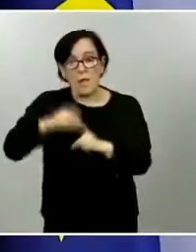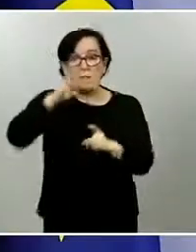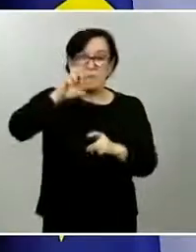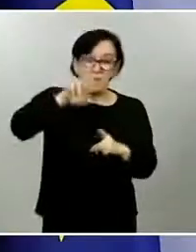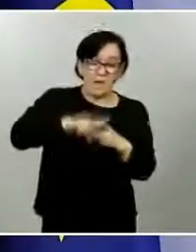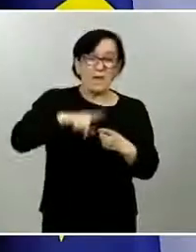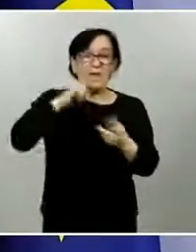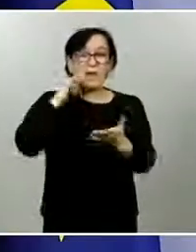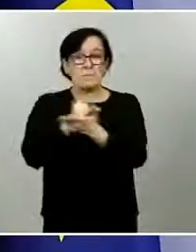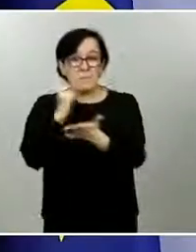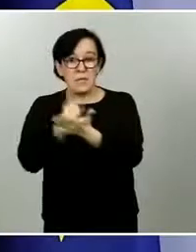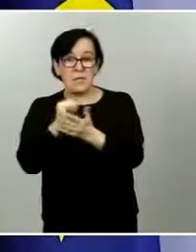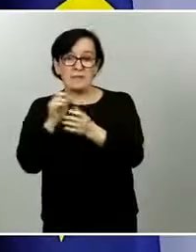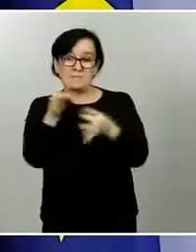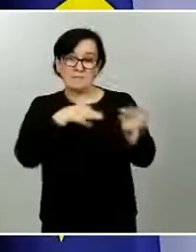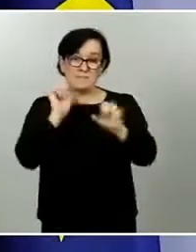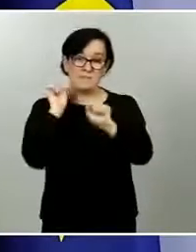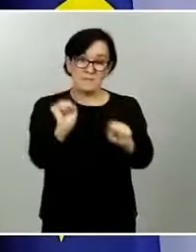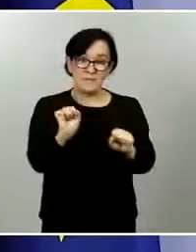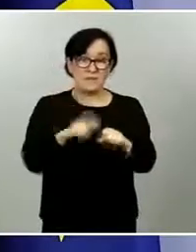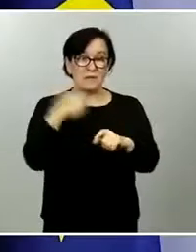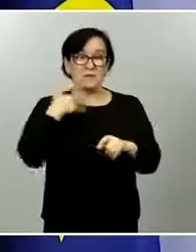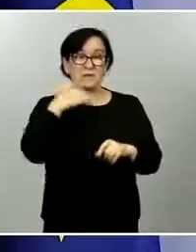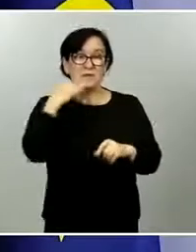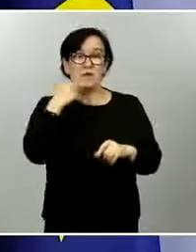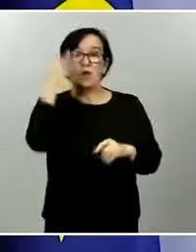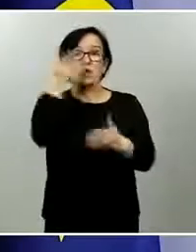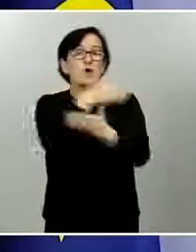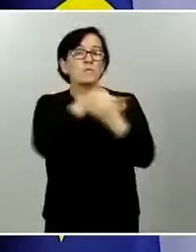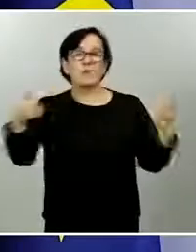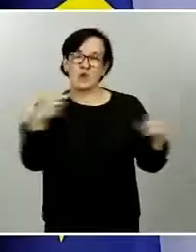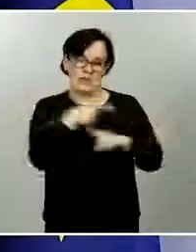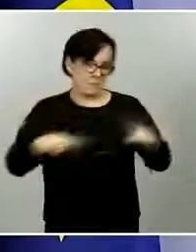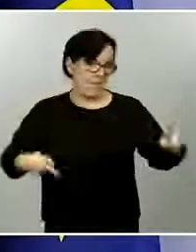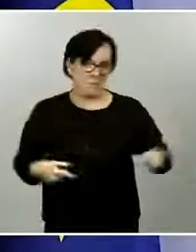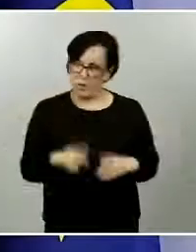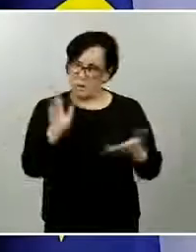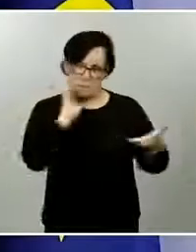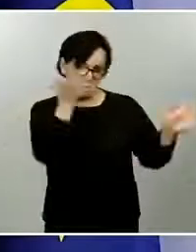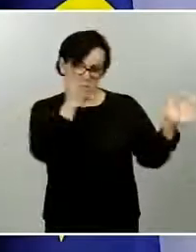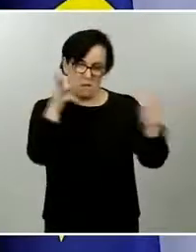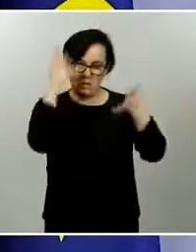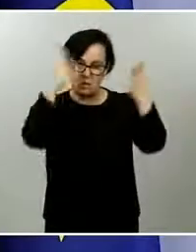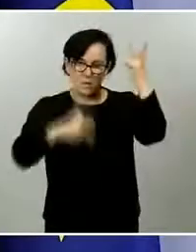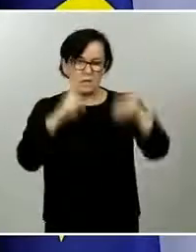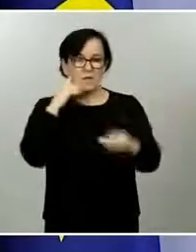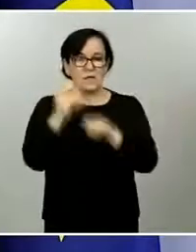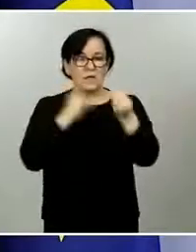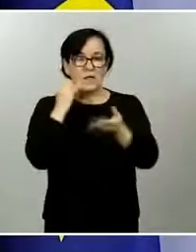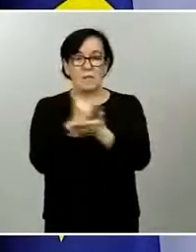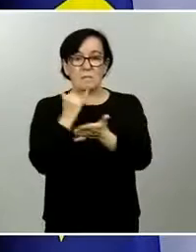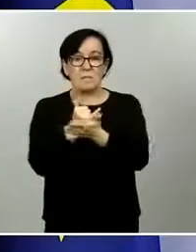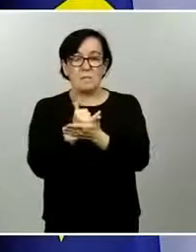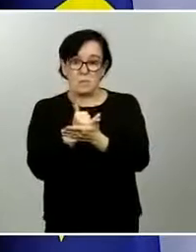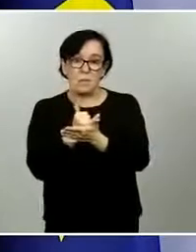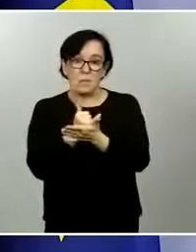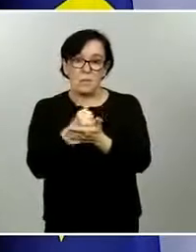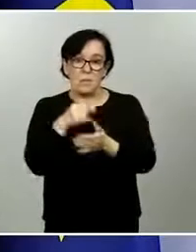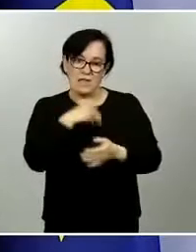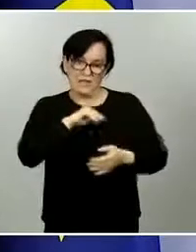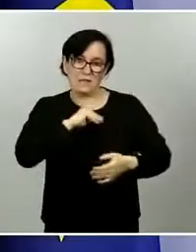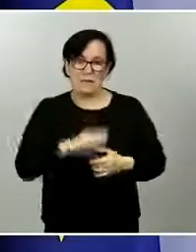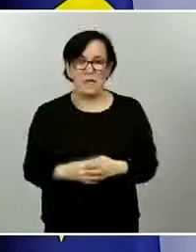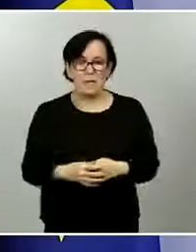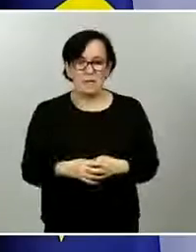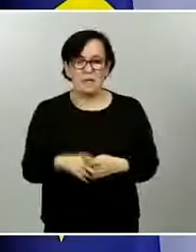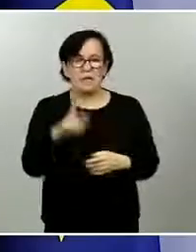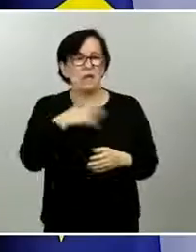por encima de 1.600.000 PCR hasta el 7 de mayo si quieren sumar los diagnósticos PCR más los test de